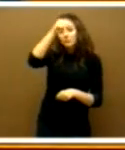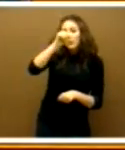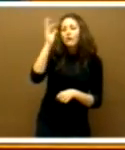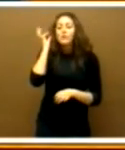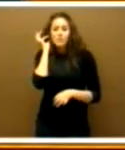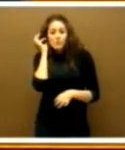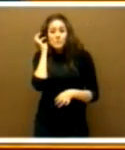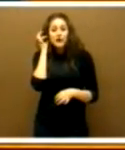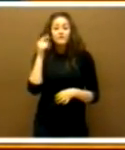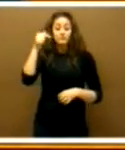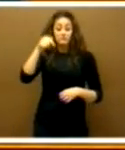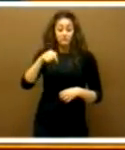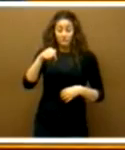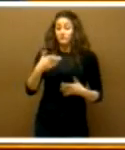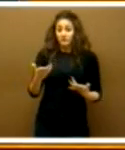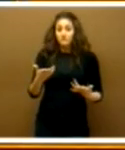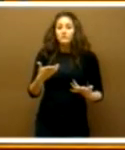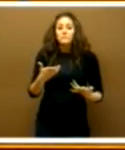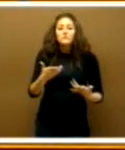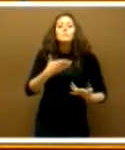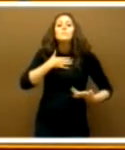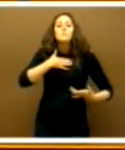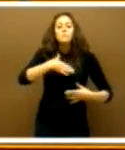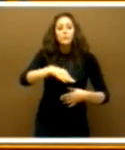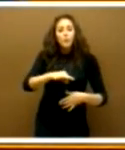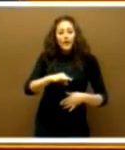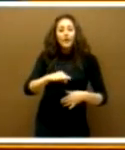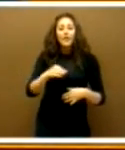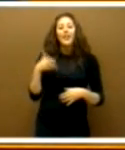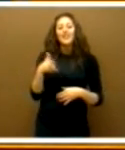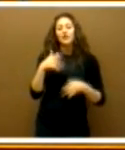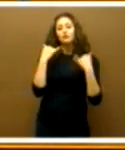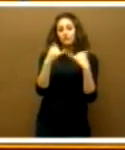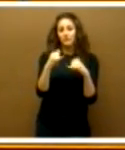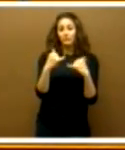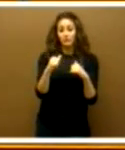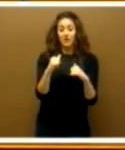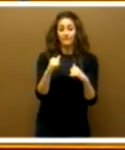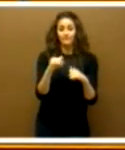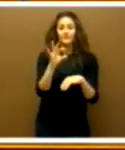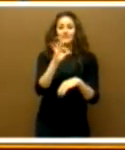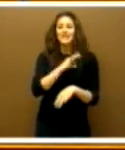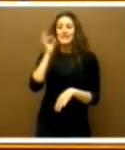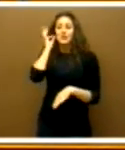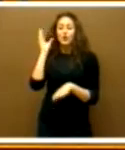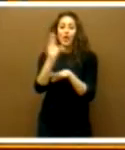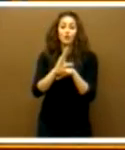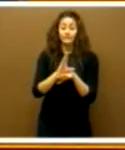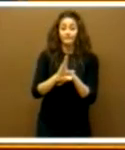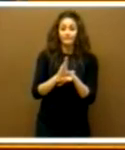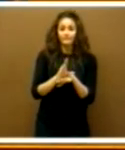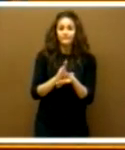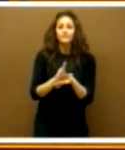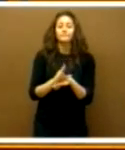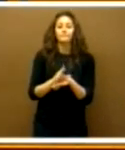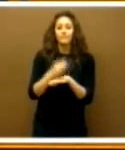aquella mujer que hoy en día pueda disfrutar de tal derecho, señora consejera. Porque, fíjese, la paradoja.